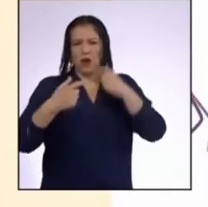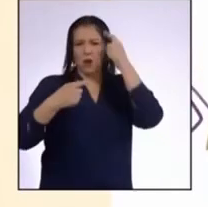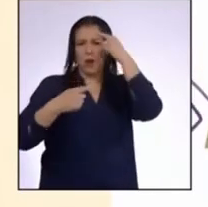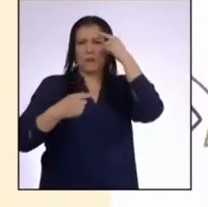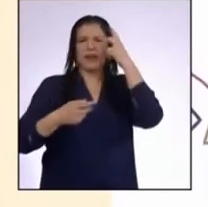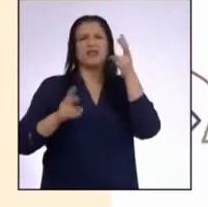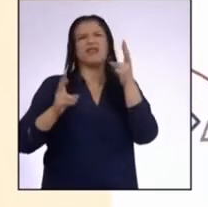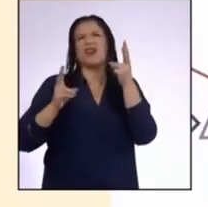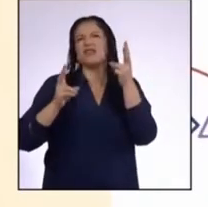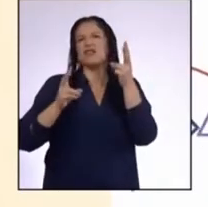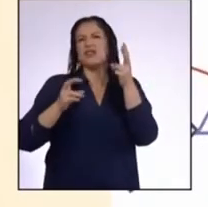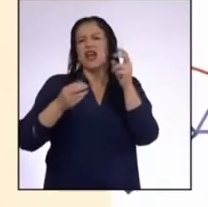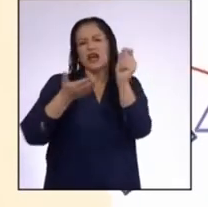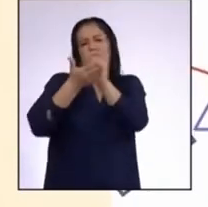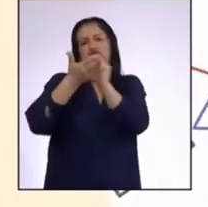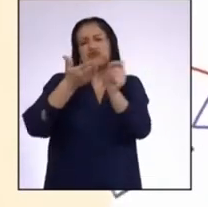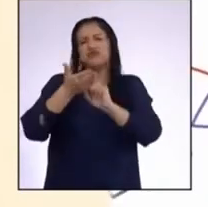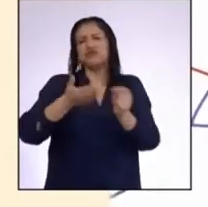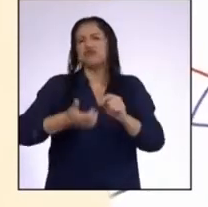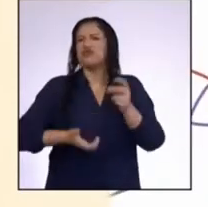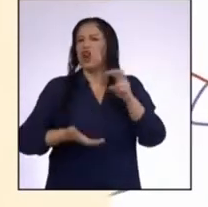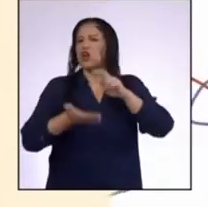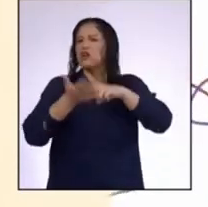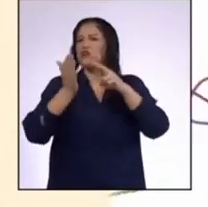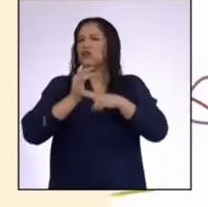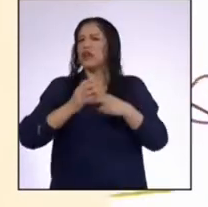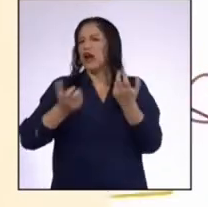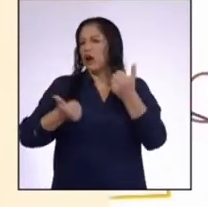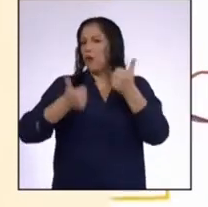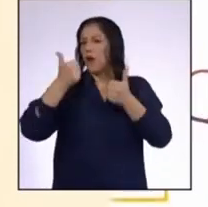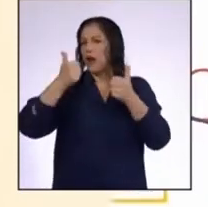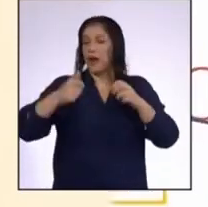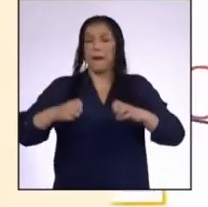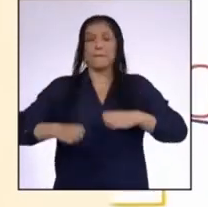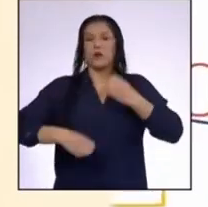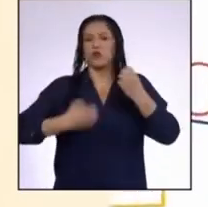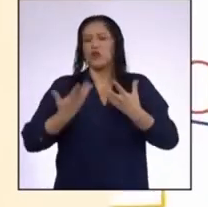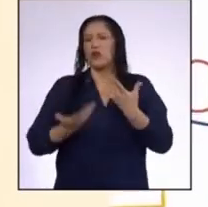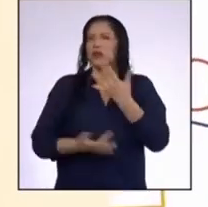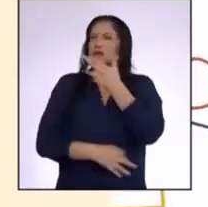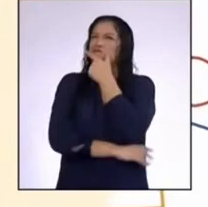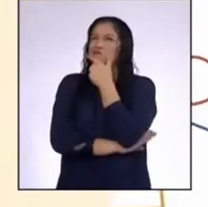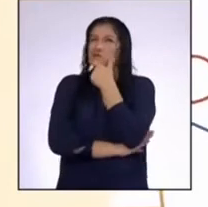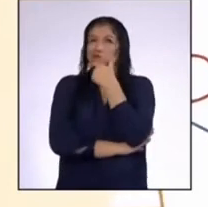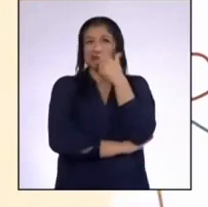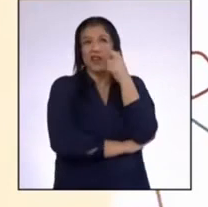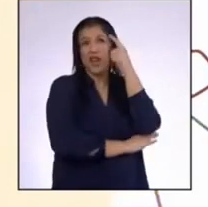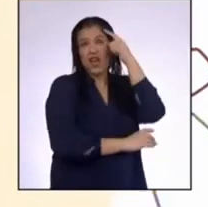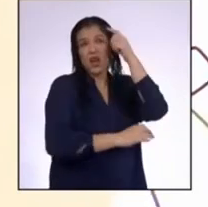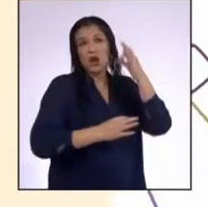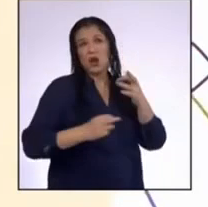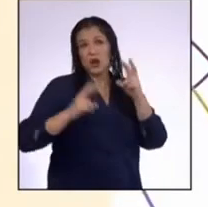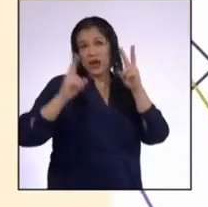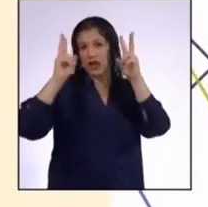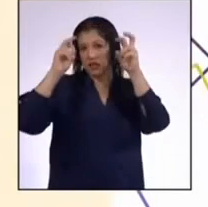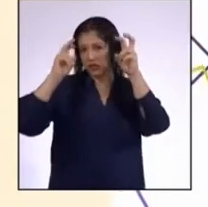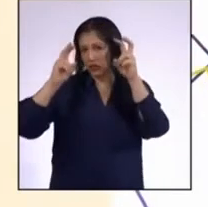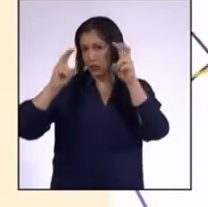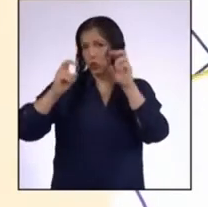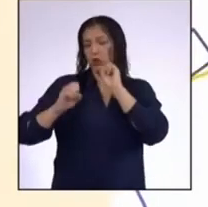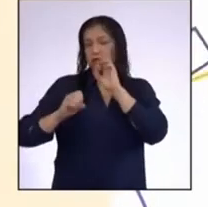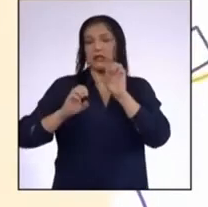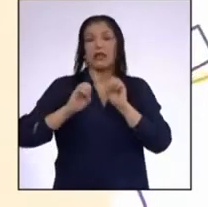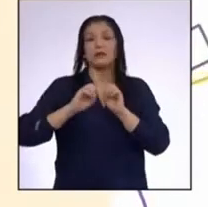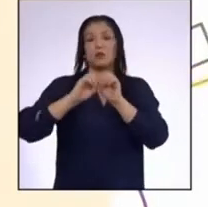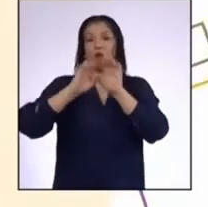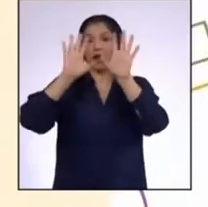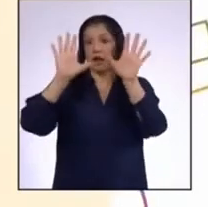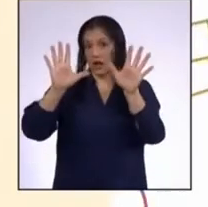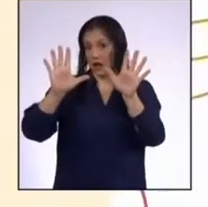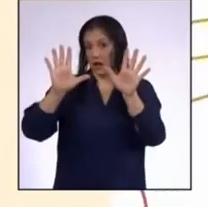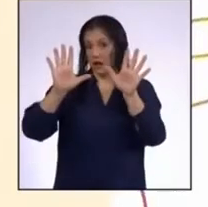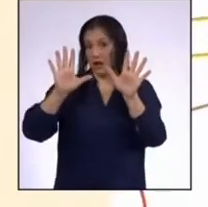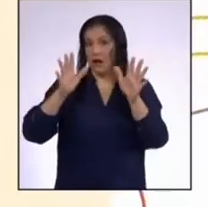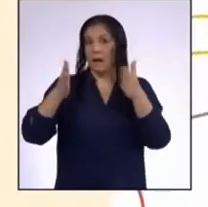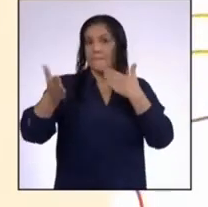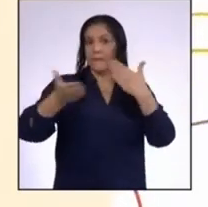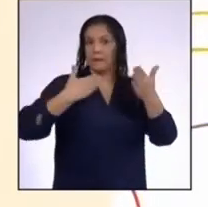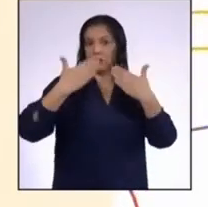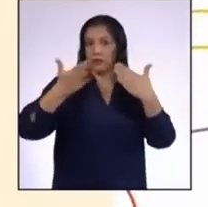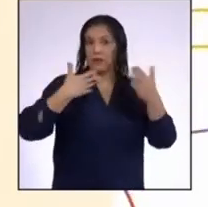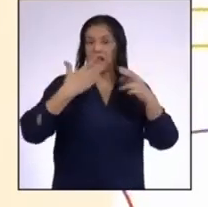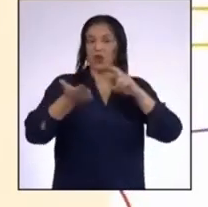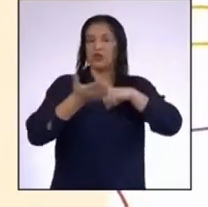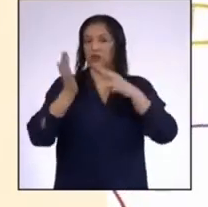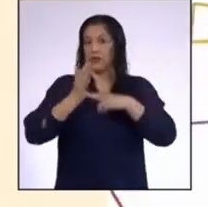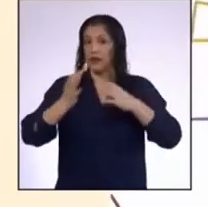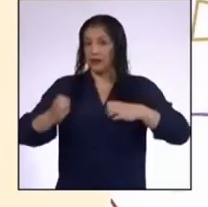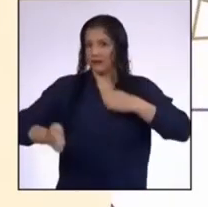texto que se llama ¿Qué son las emociones? En este caso, el título es muy claro Obviamente, hablaremos sobre las